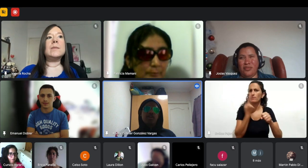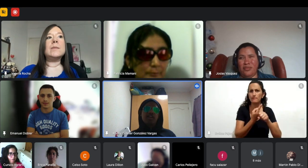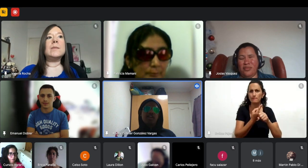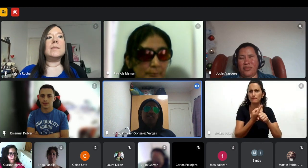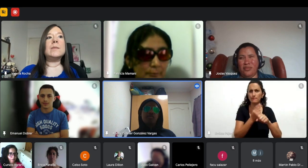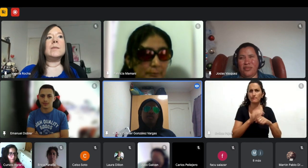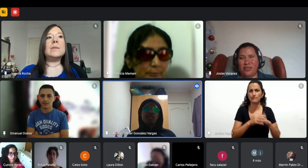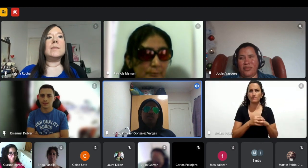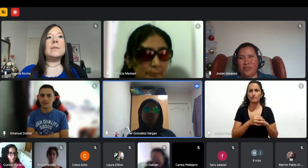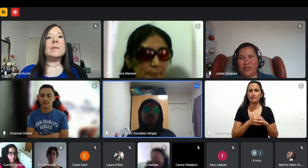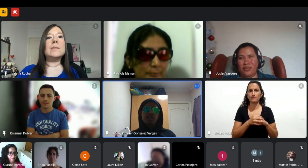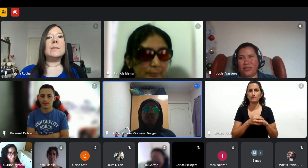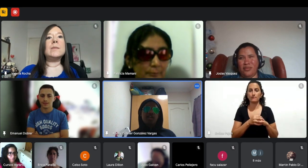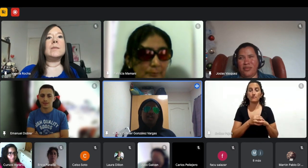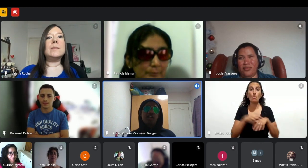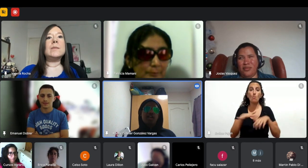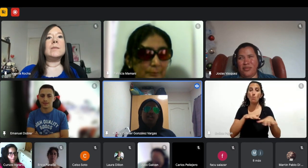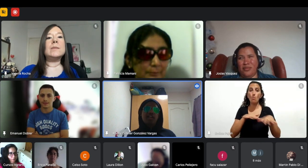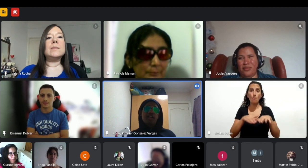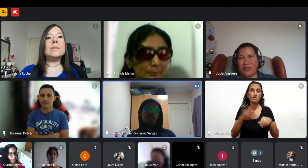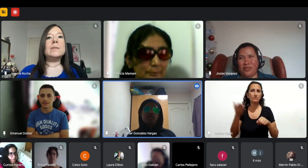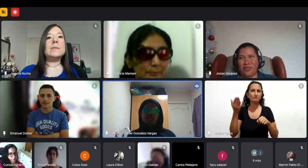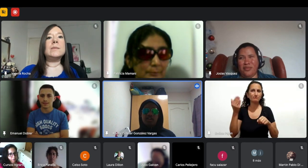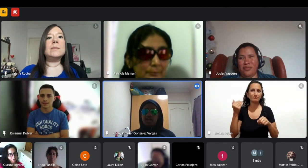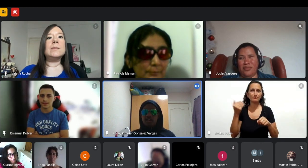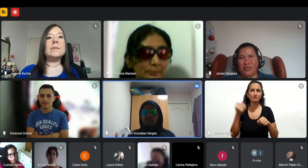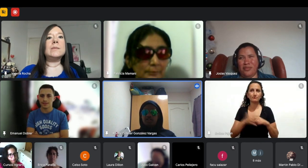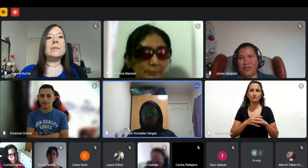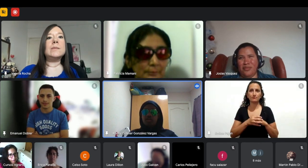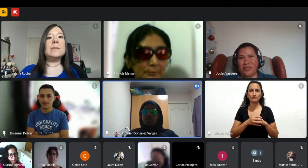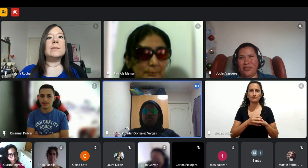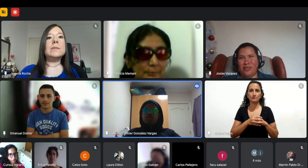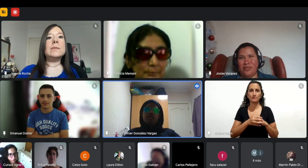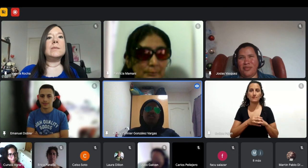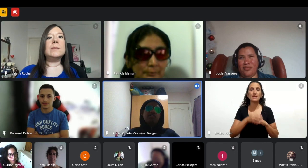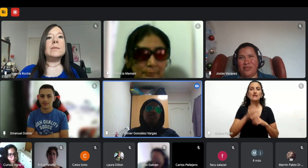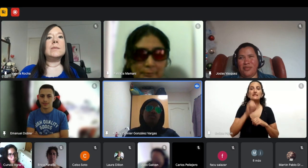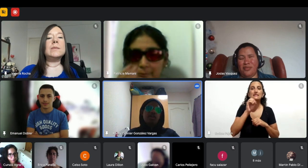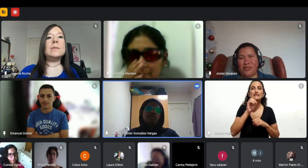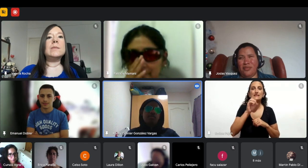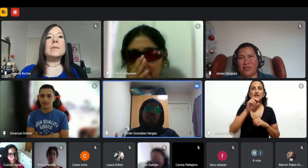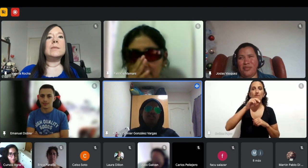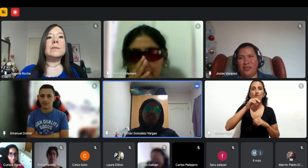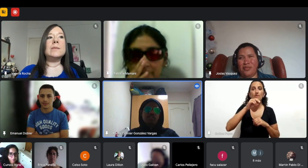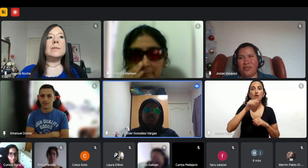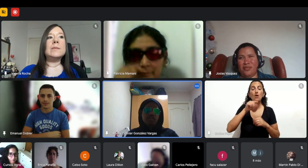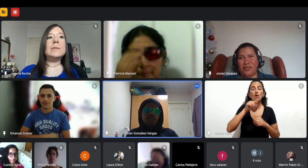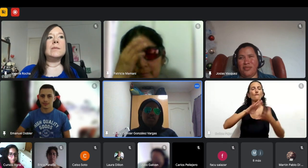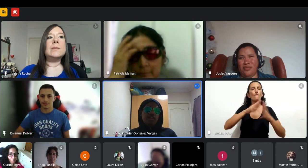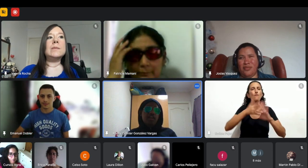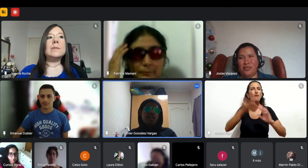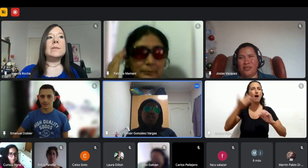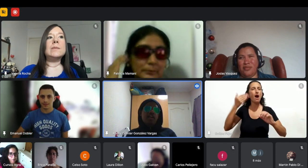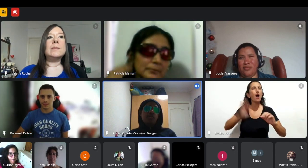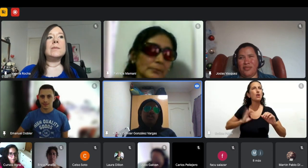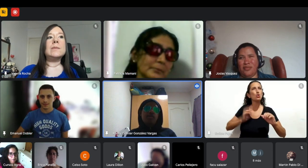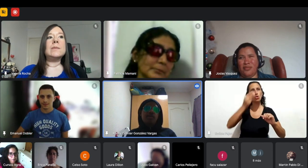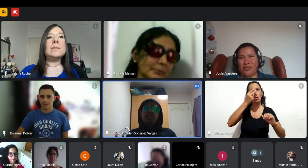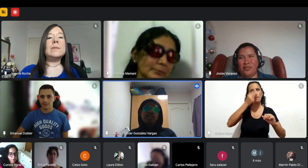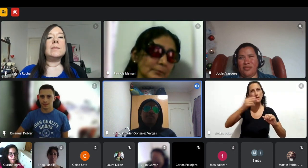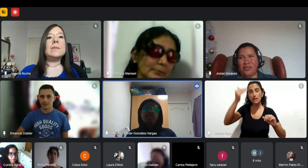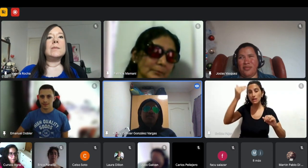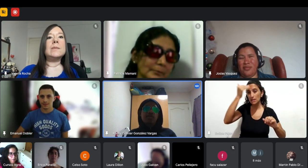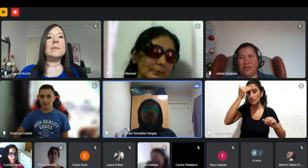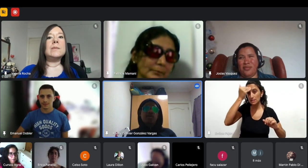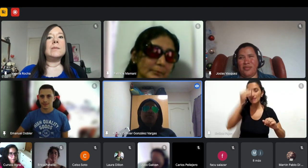narrador porque en ese momento nada el narrador que era suena como en 2016 por ahí 2015 el narrador